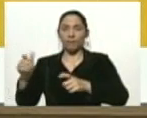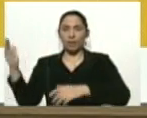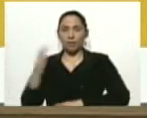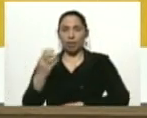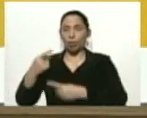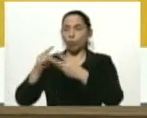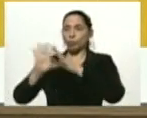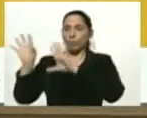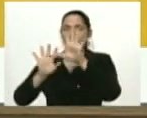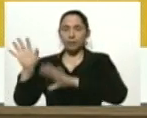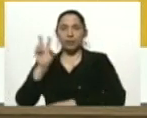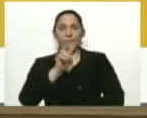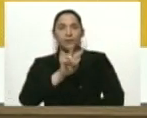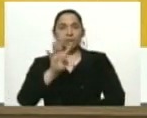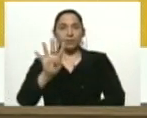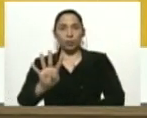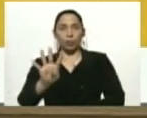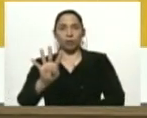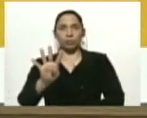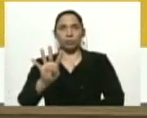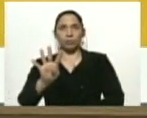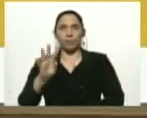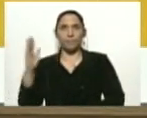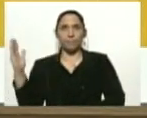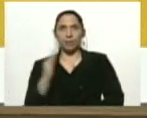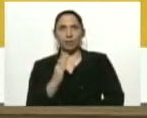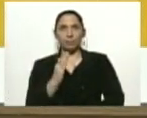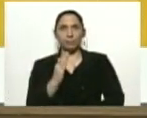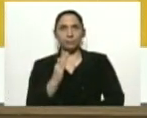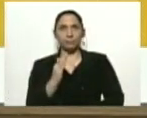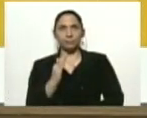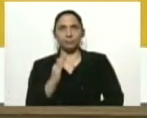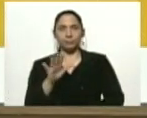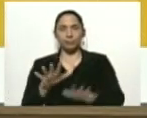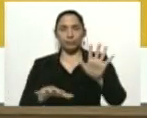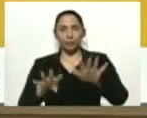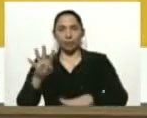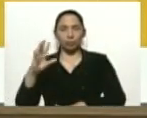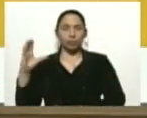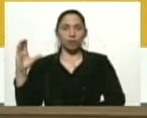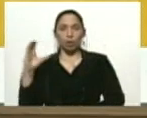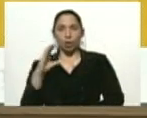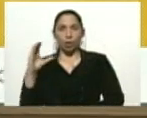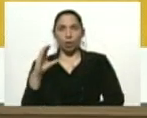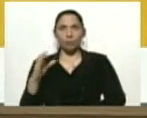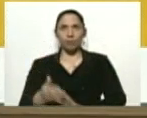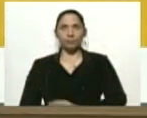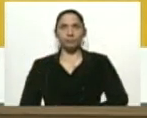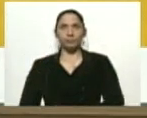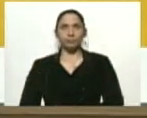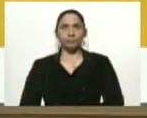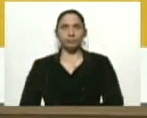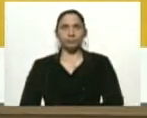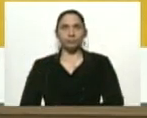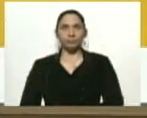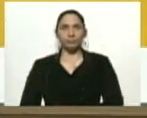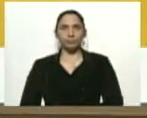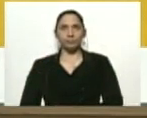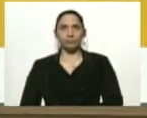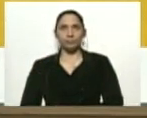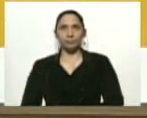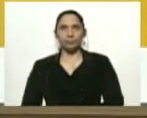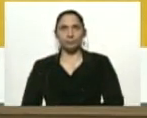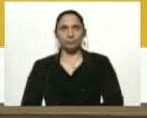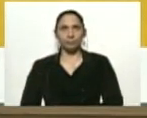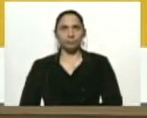24 casos importados, 14 de Colombia y